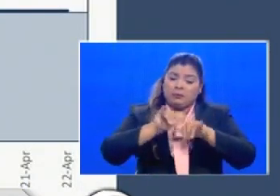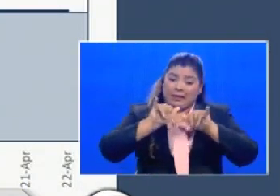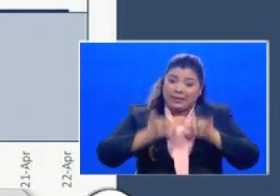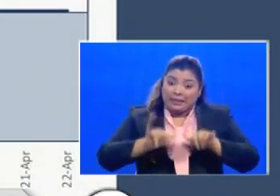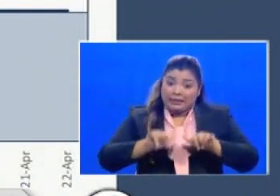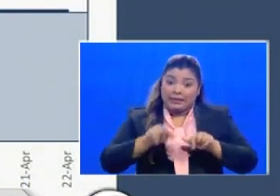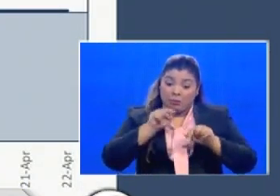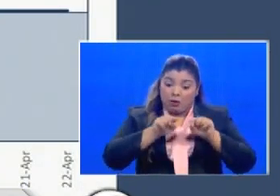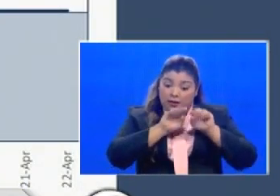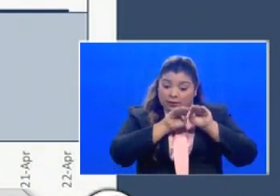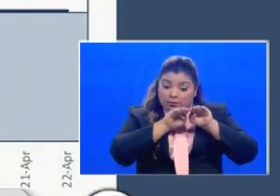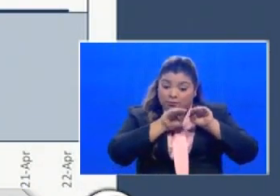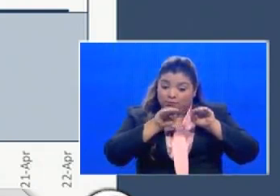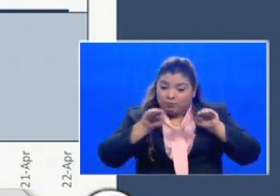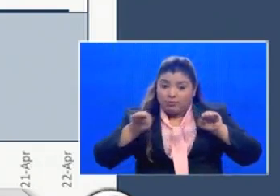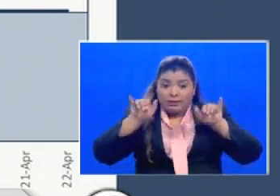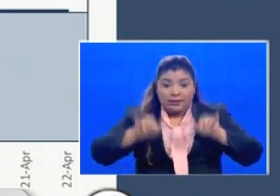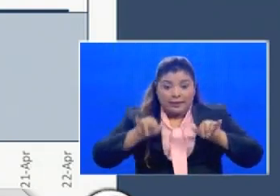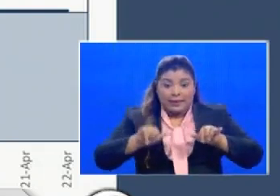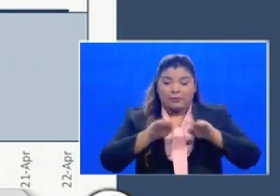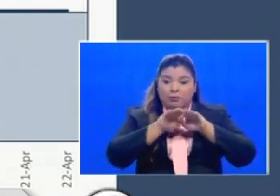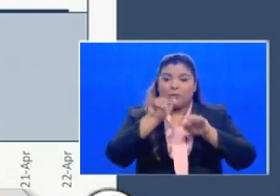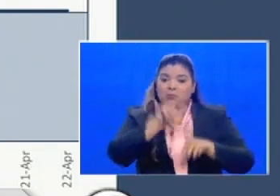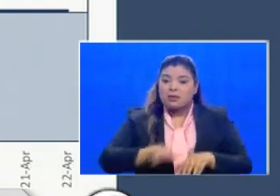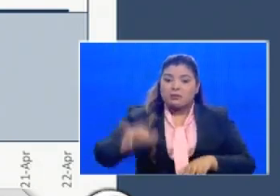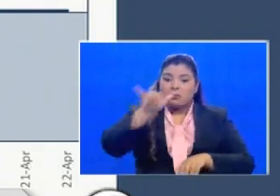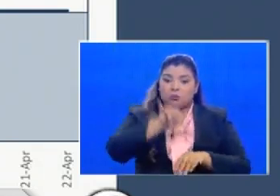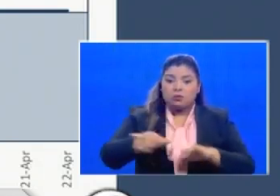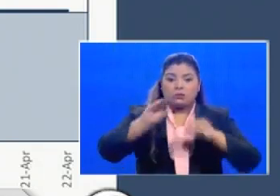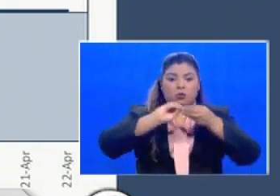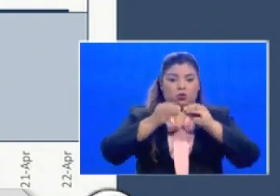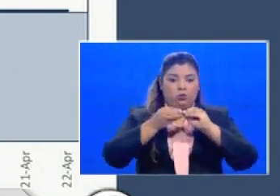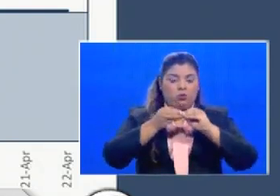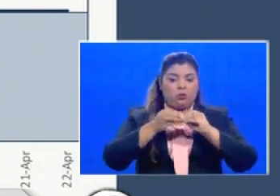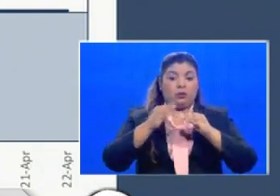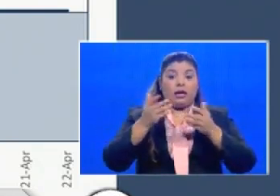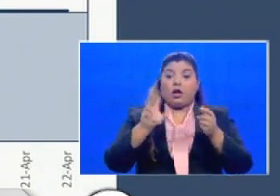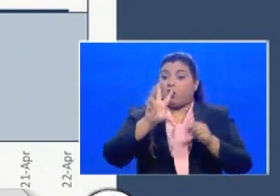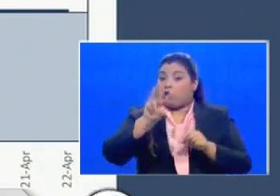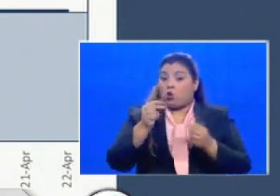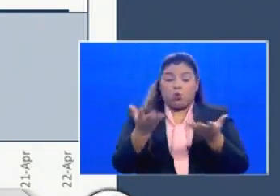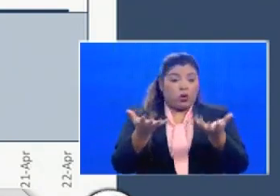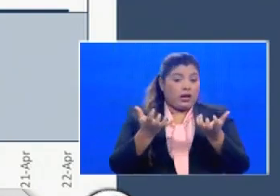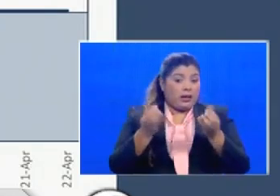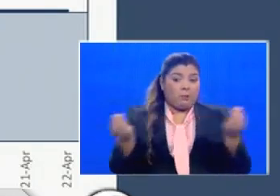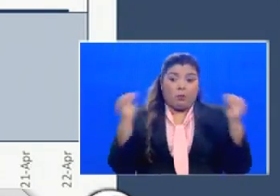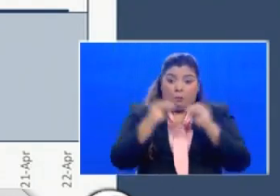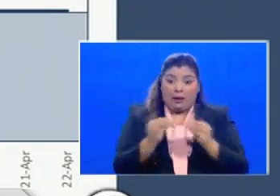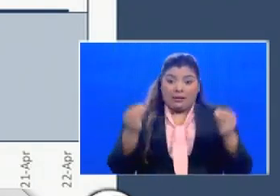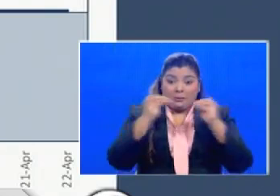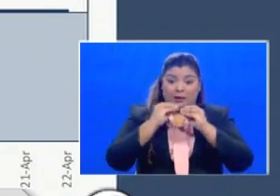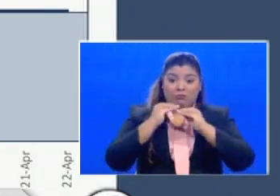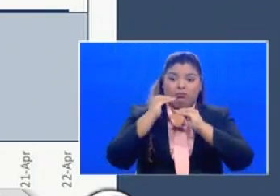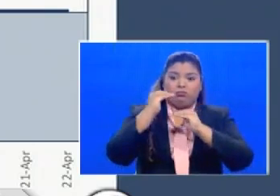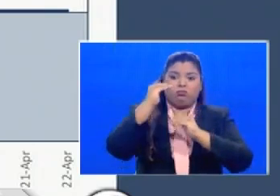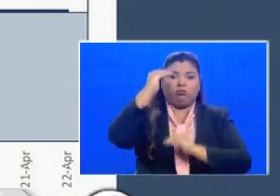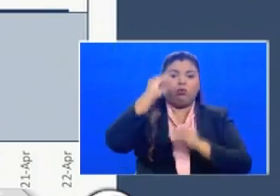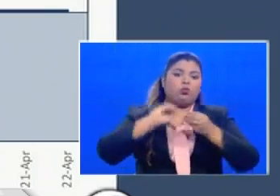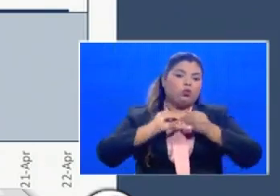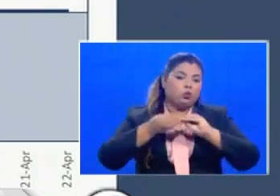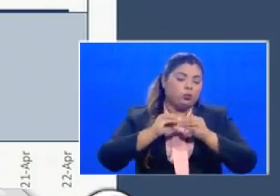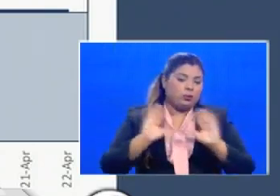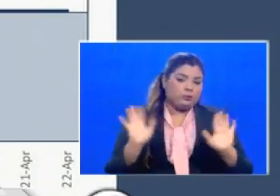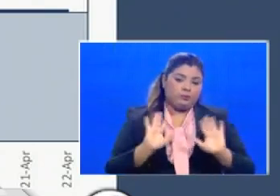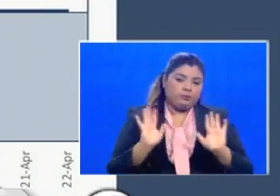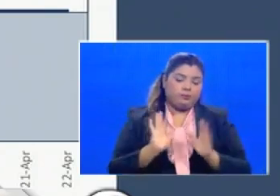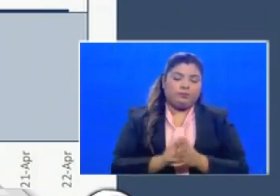para asegurar que las siguientes medidas que se puedan generar y eventualmente levantar o alterar